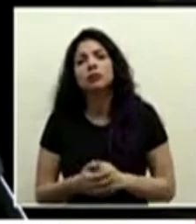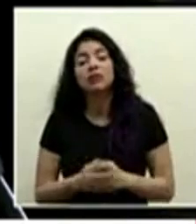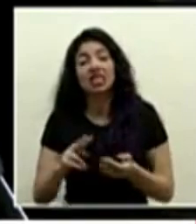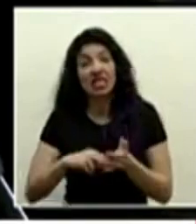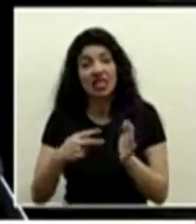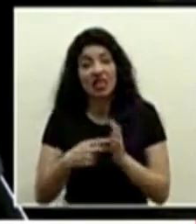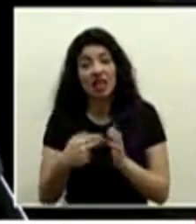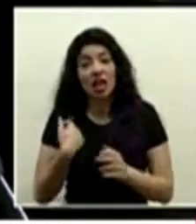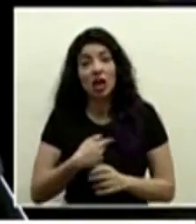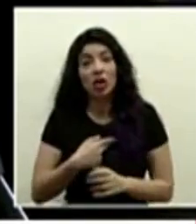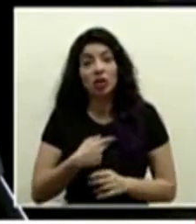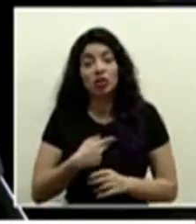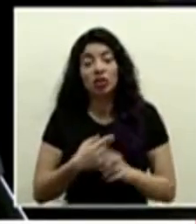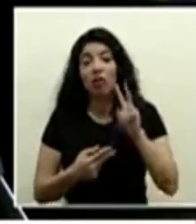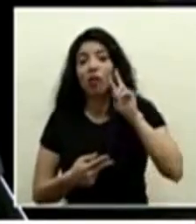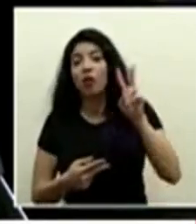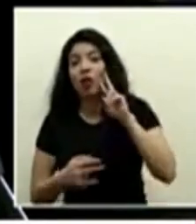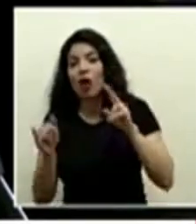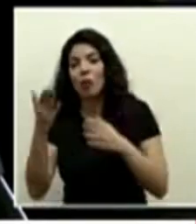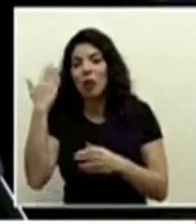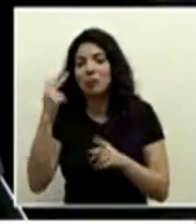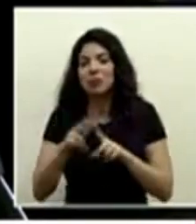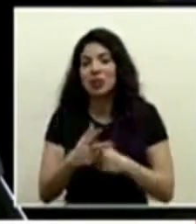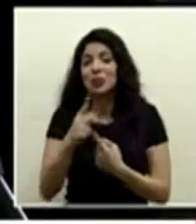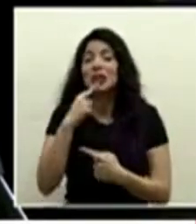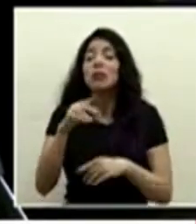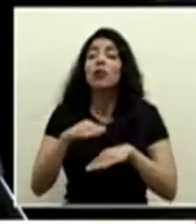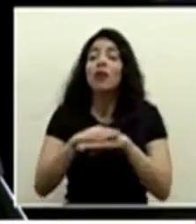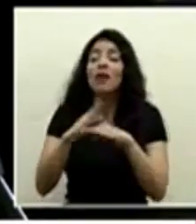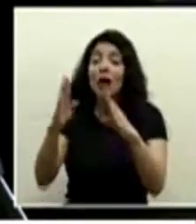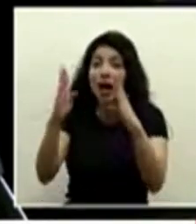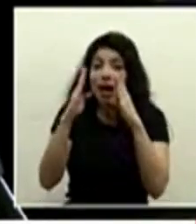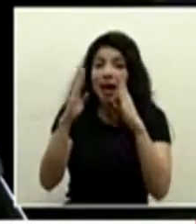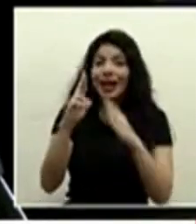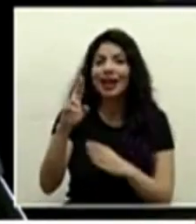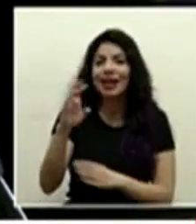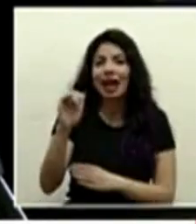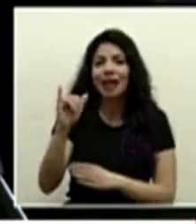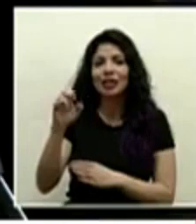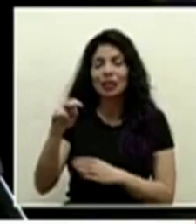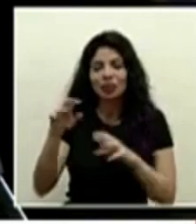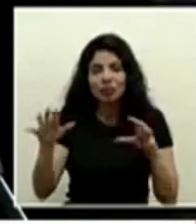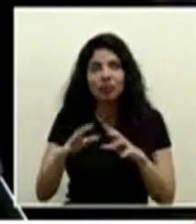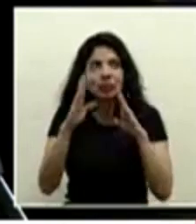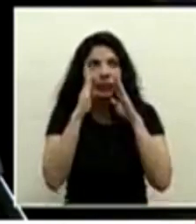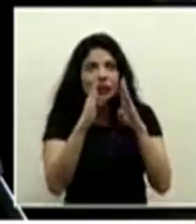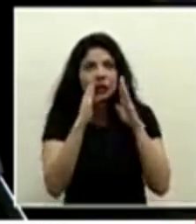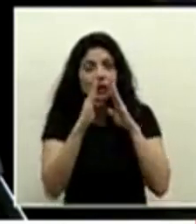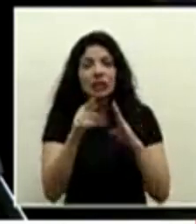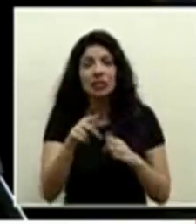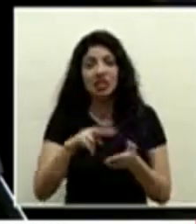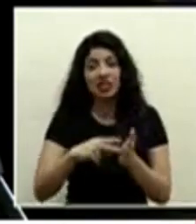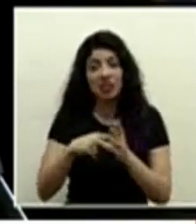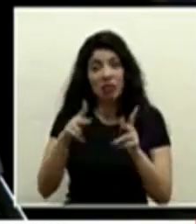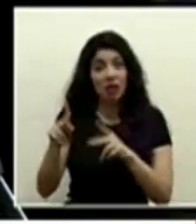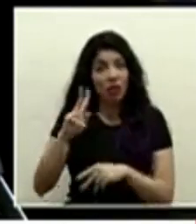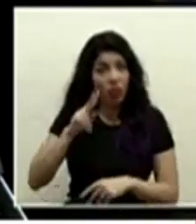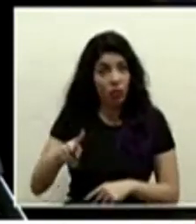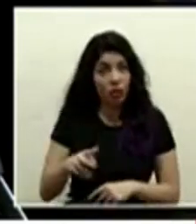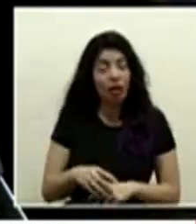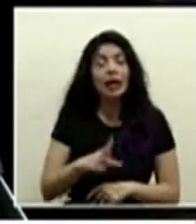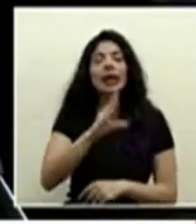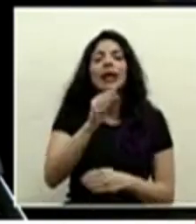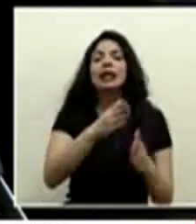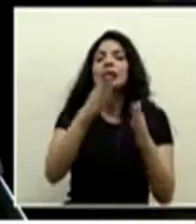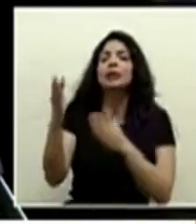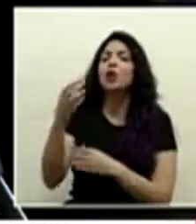dejamos de reaccionar como usted en algún momento lo dijo verdad al inicio que ocupaba que reaccionáramos y es que habíamos dejado de reaccionar y a don Román quisiera